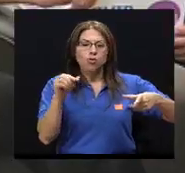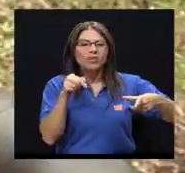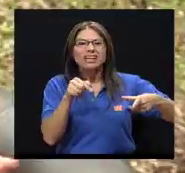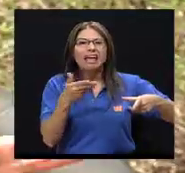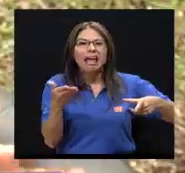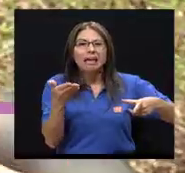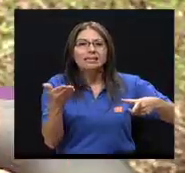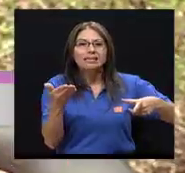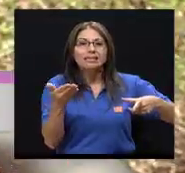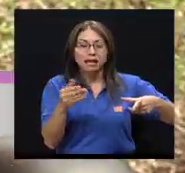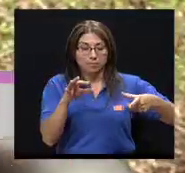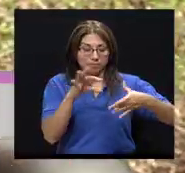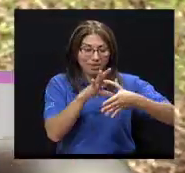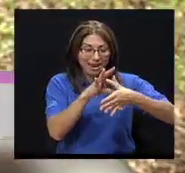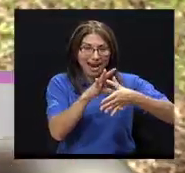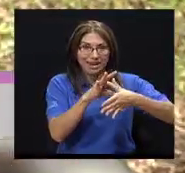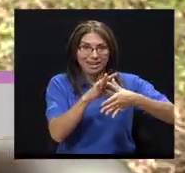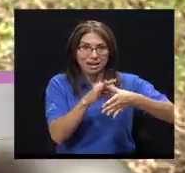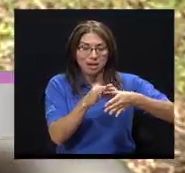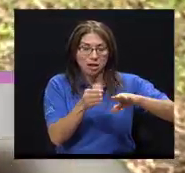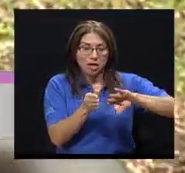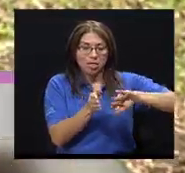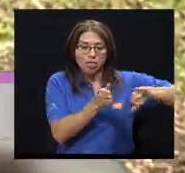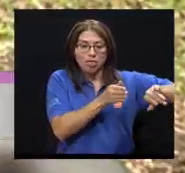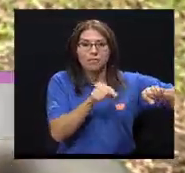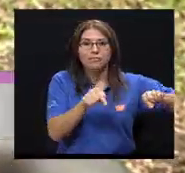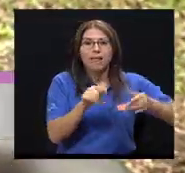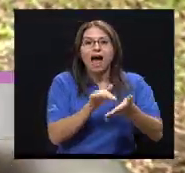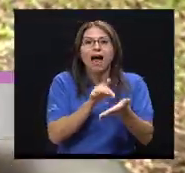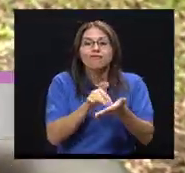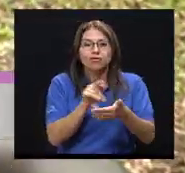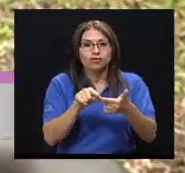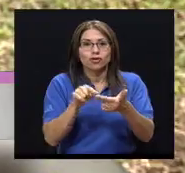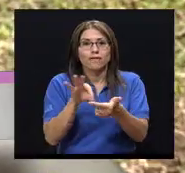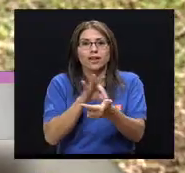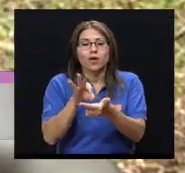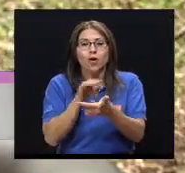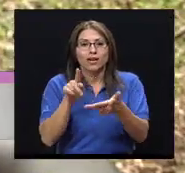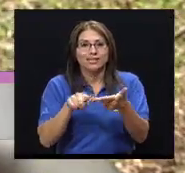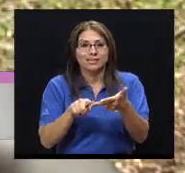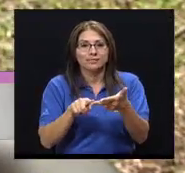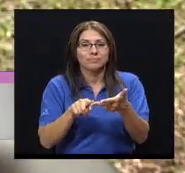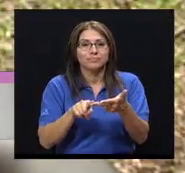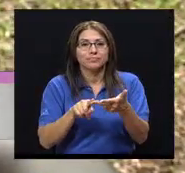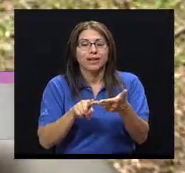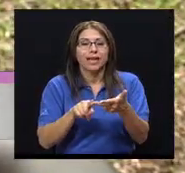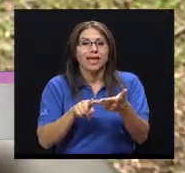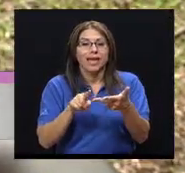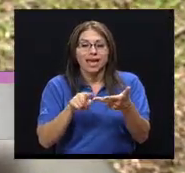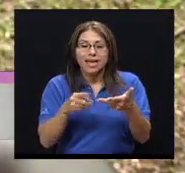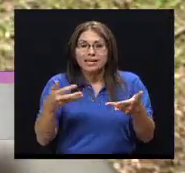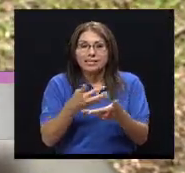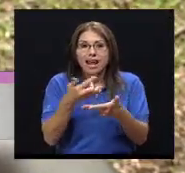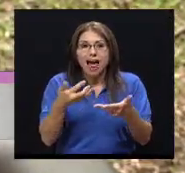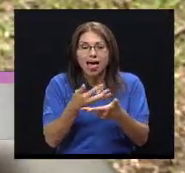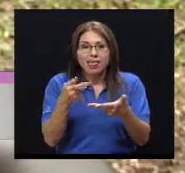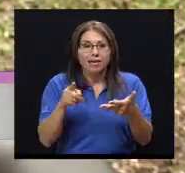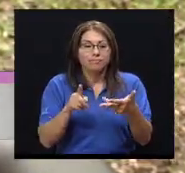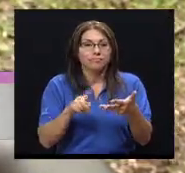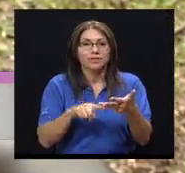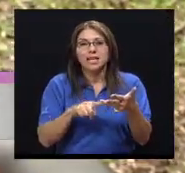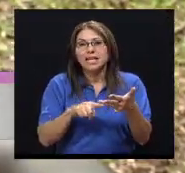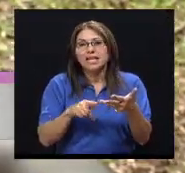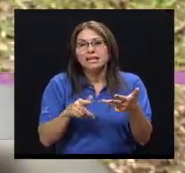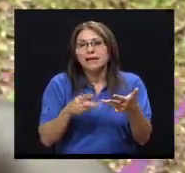la carne. A veces es así de simple. Simplemente quitamos la carne del plato. Tenemos el arroz, tenemos los frijoles, canasta básica. Tenemos ensalada